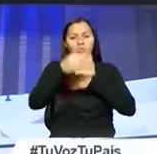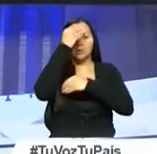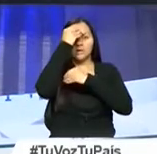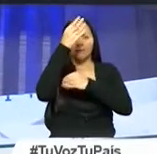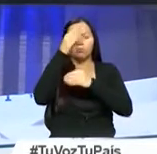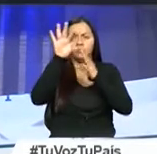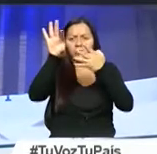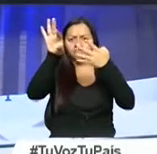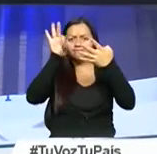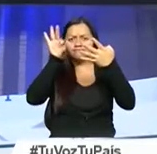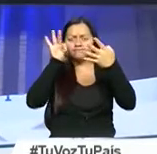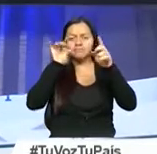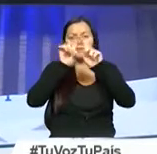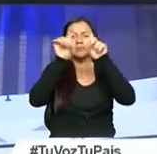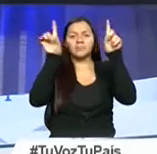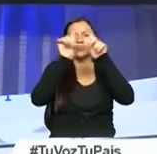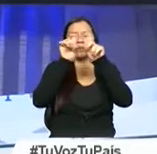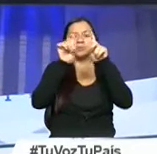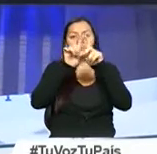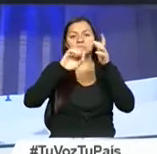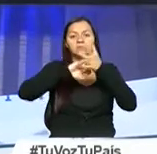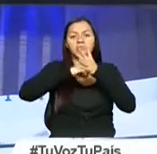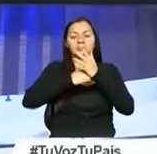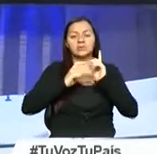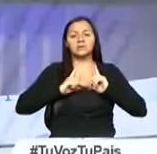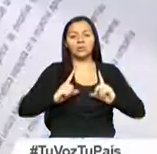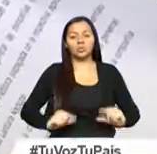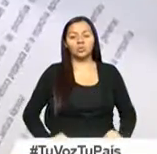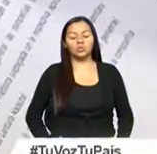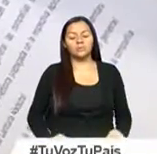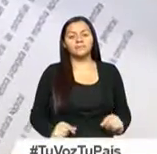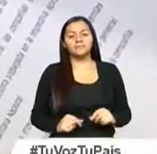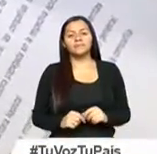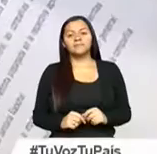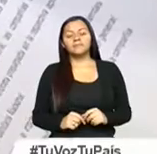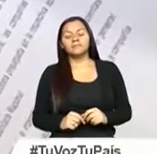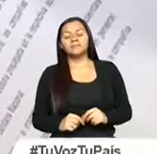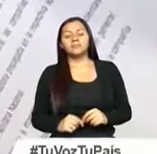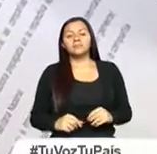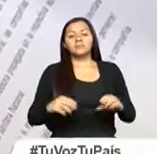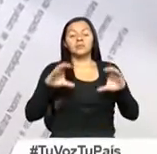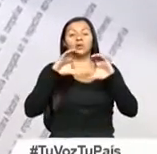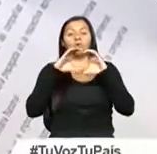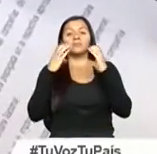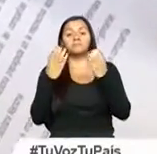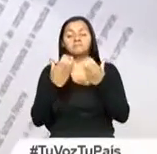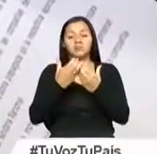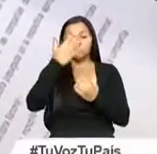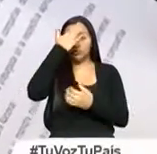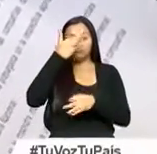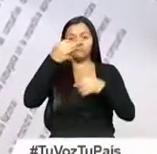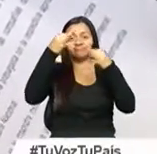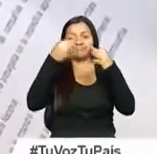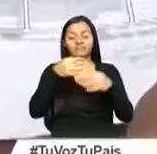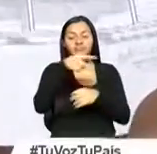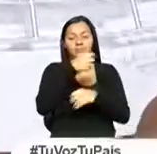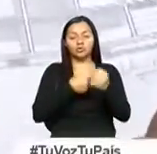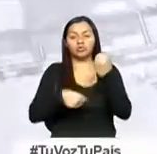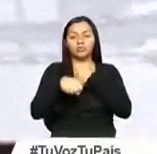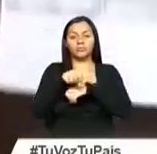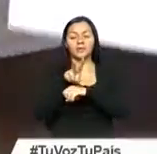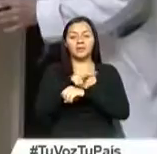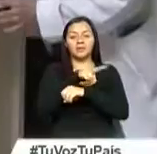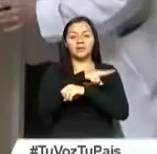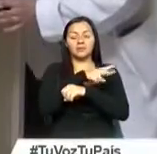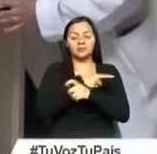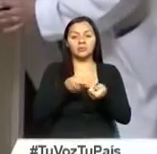preventivas a empresas de medicina prepagada. La Comisión de Resolución de Primera Instancia de la Superintendencia